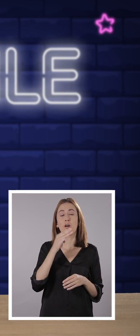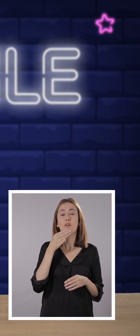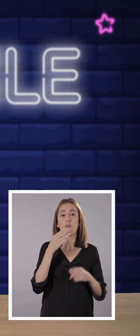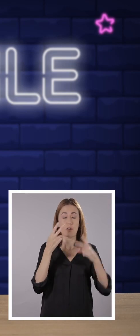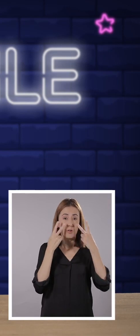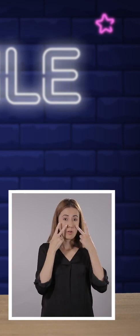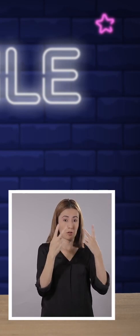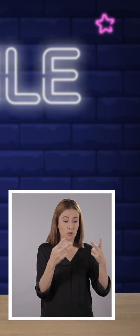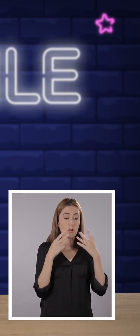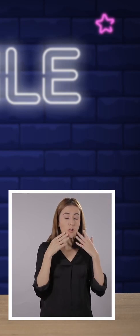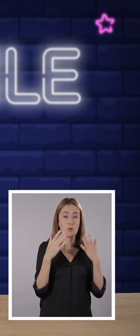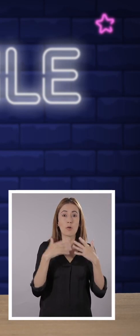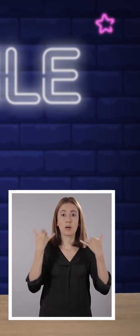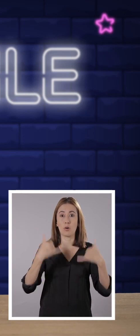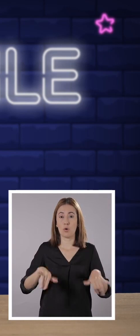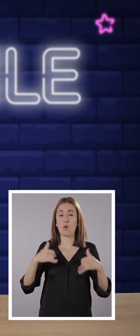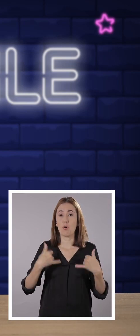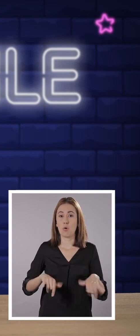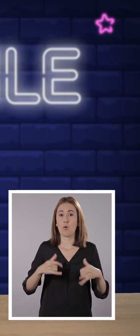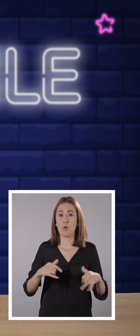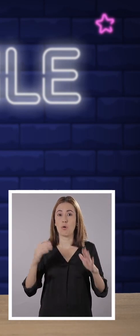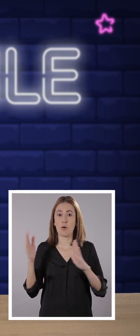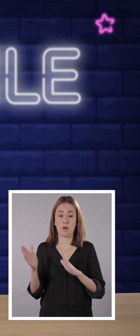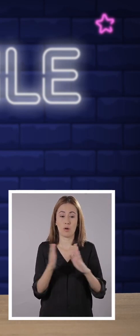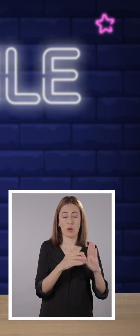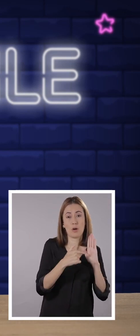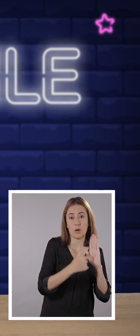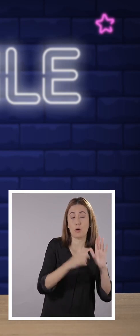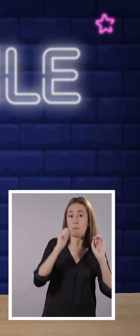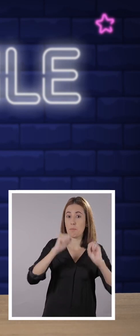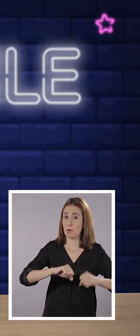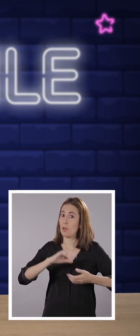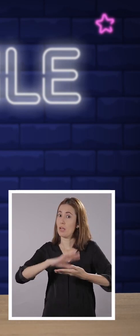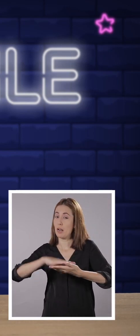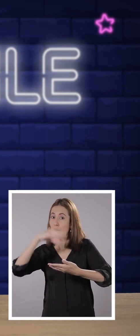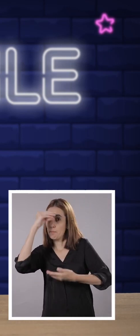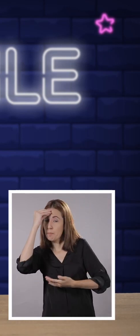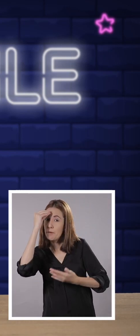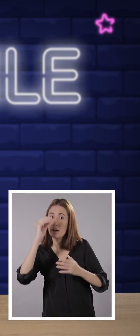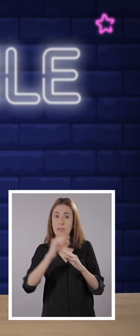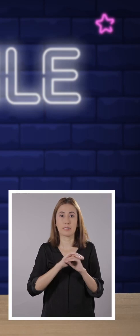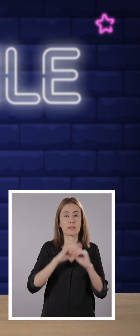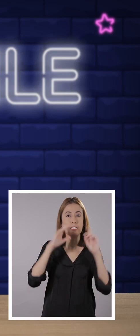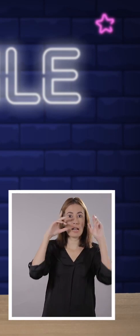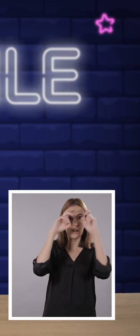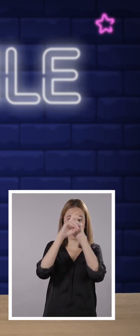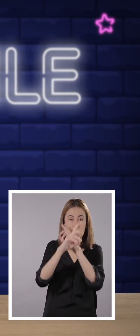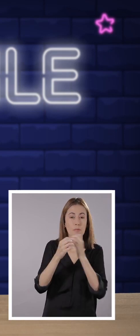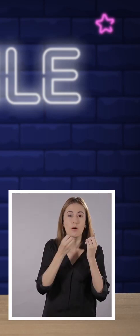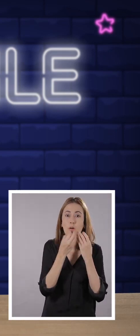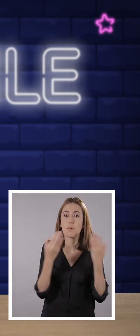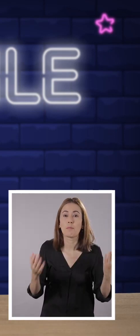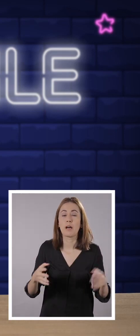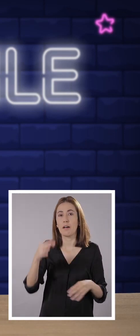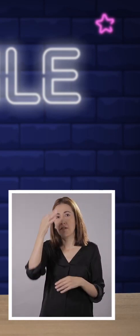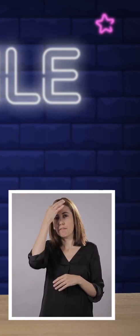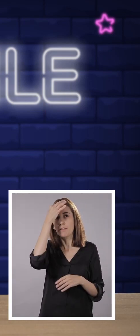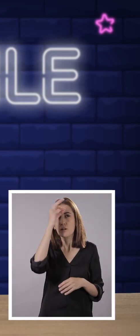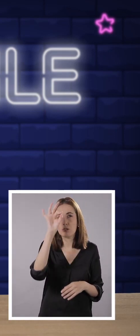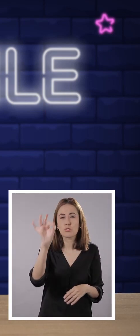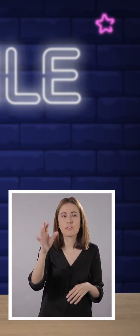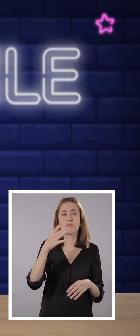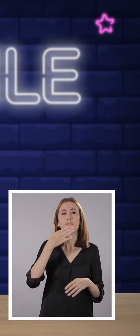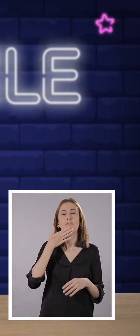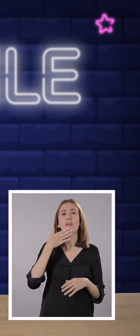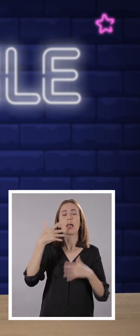Huizinga vio que los juegos eran una condición primaria para otras actividades más complejas, como la